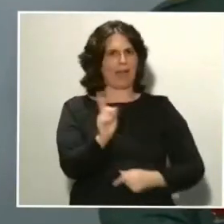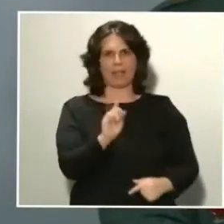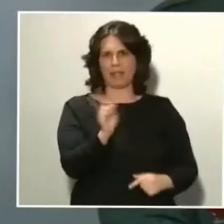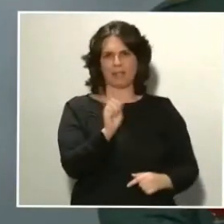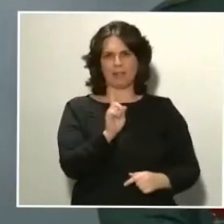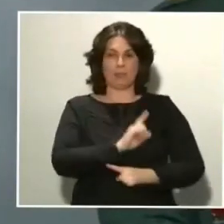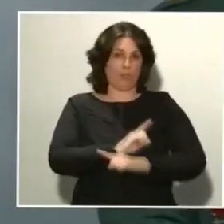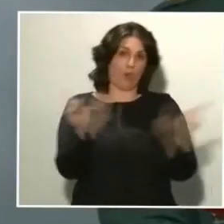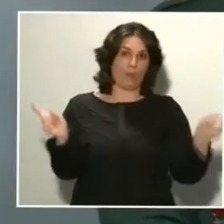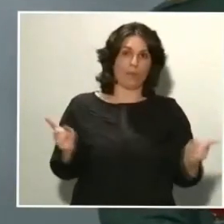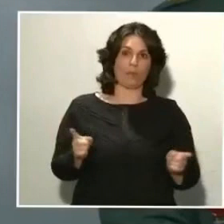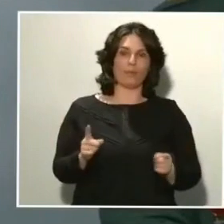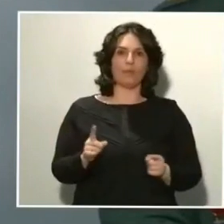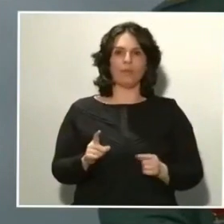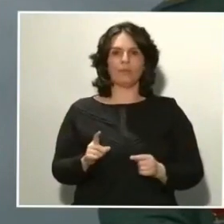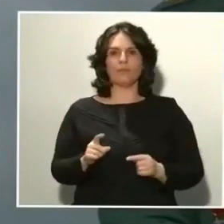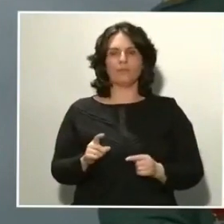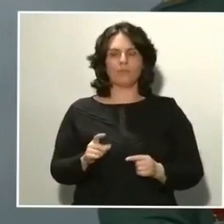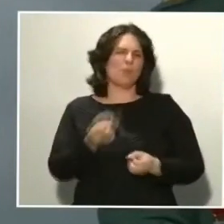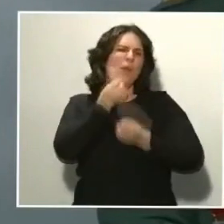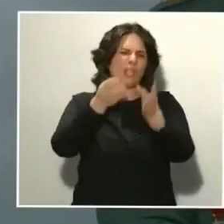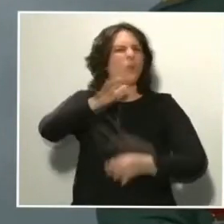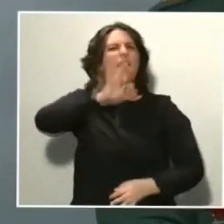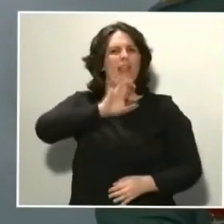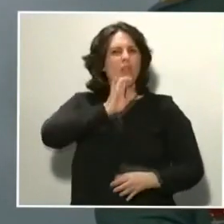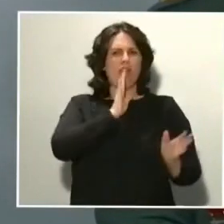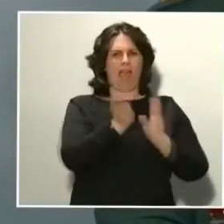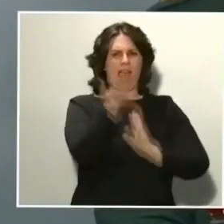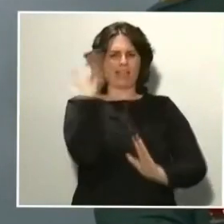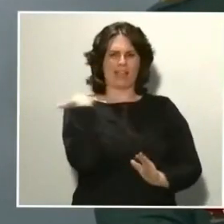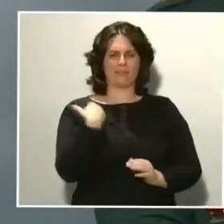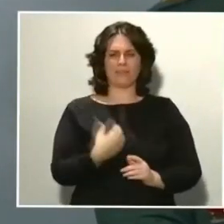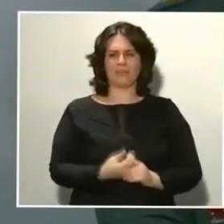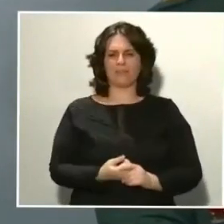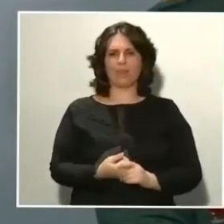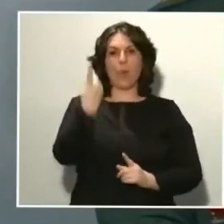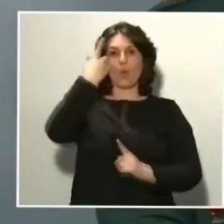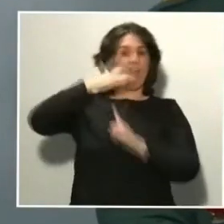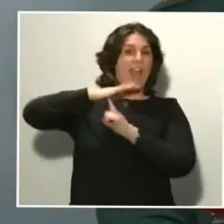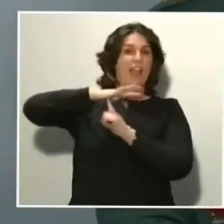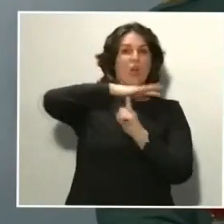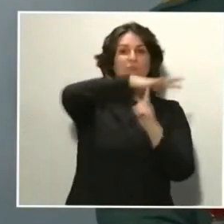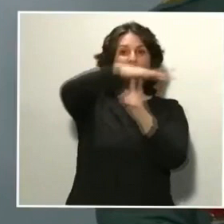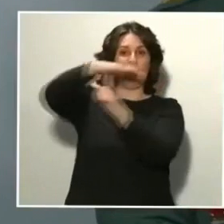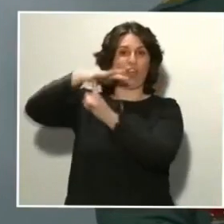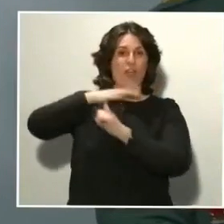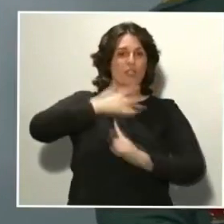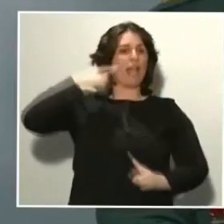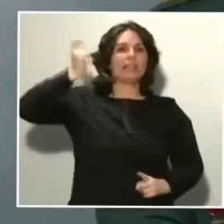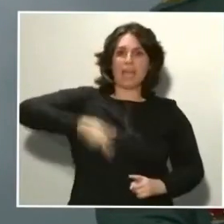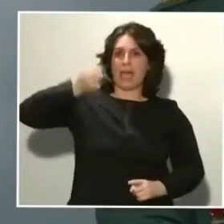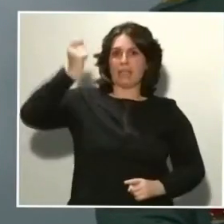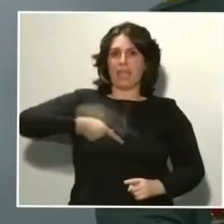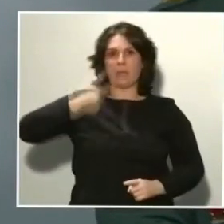Y les voy a contar una anécdota que pasó en el día de ayer. Uno de los helicópteros que hace patrullas rutinarias en Madrid,